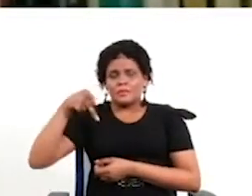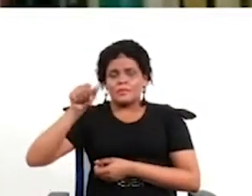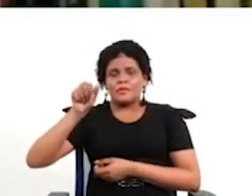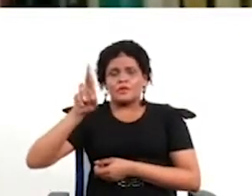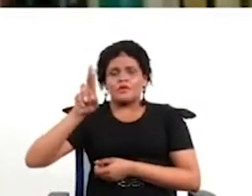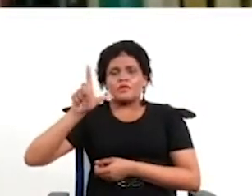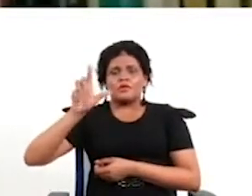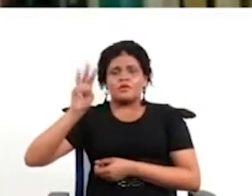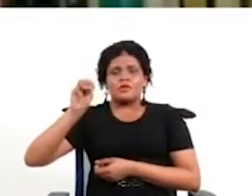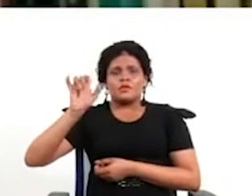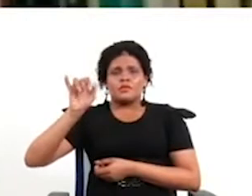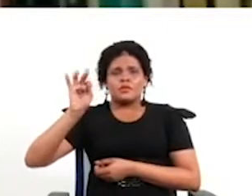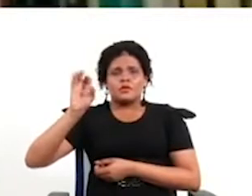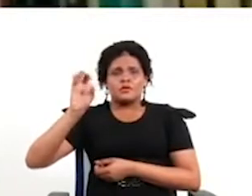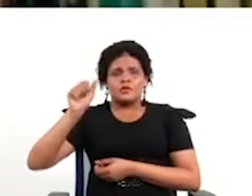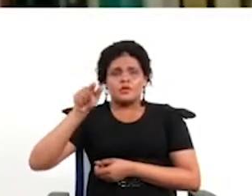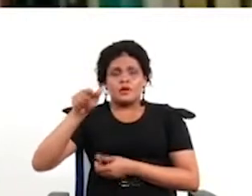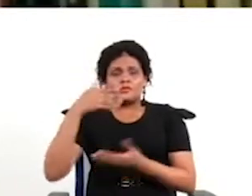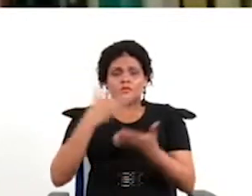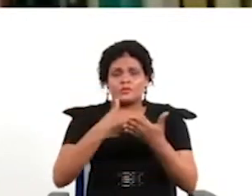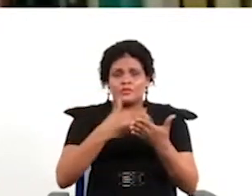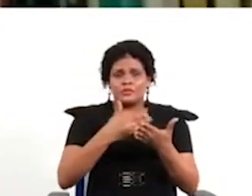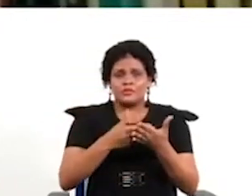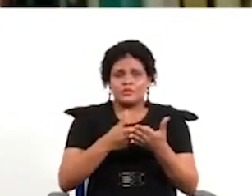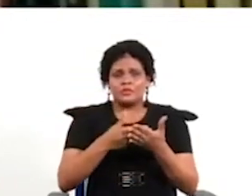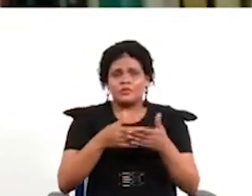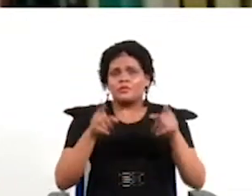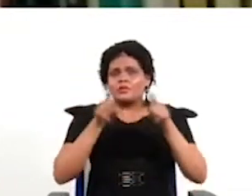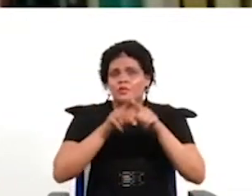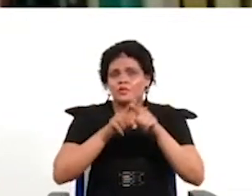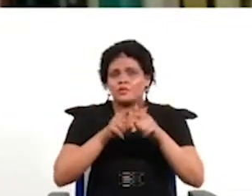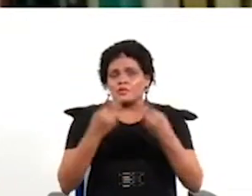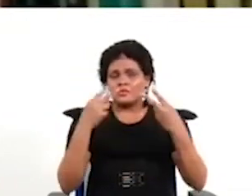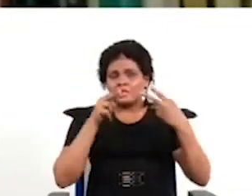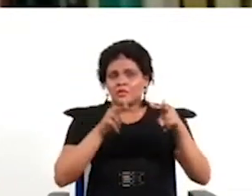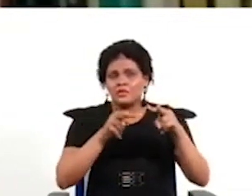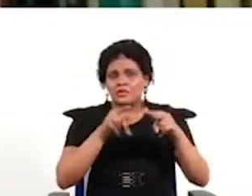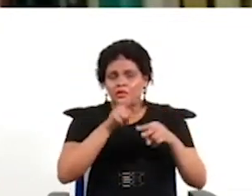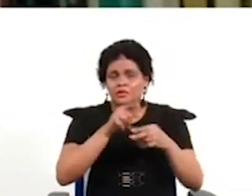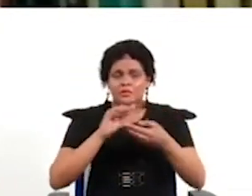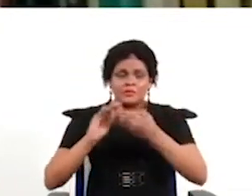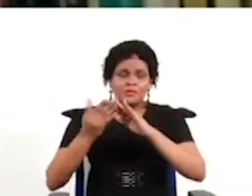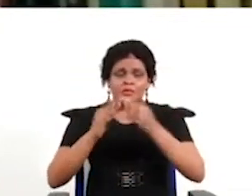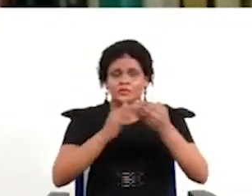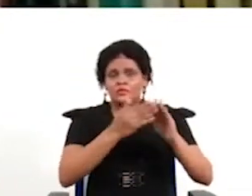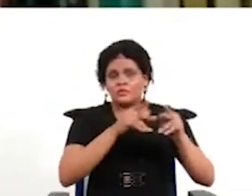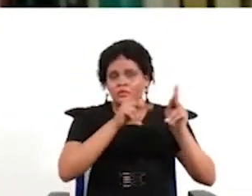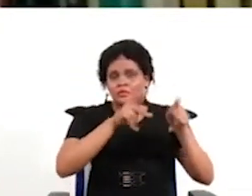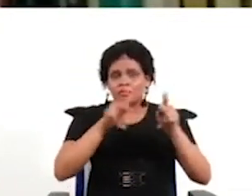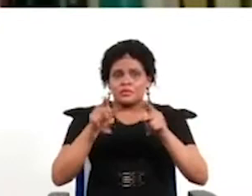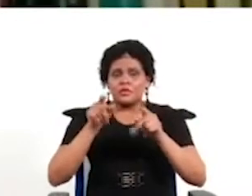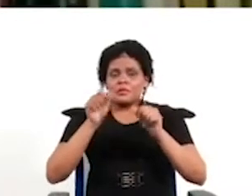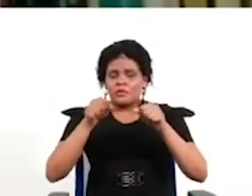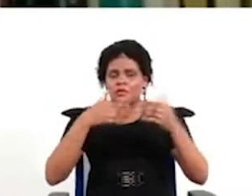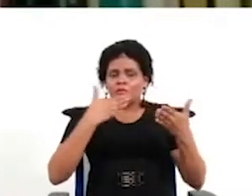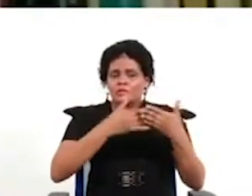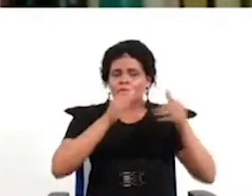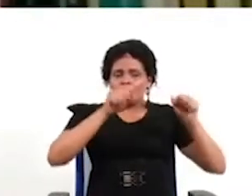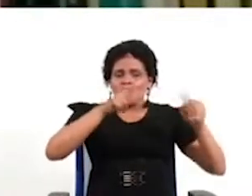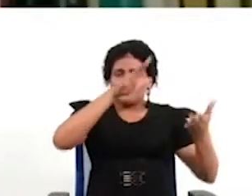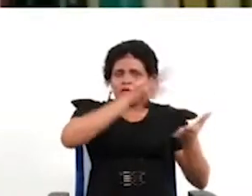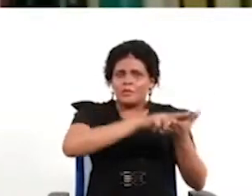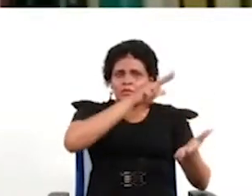aprueba a esta propuesta y sigue habiendo una sensación ciudadana de que la propuesta debe ser aprobada